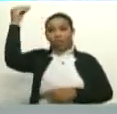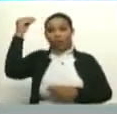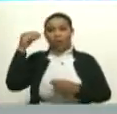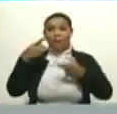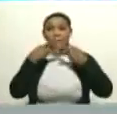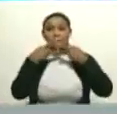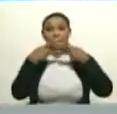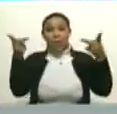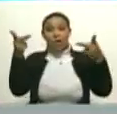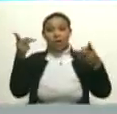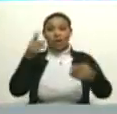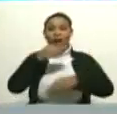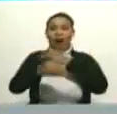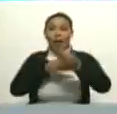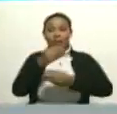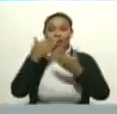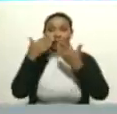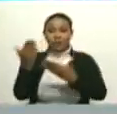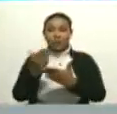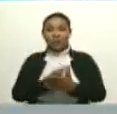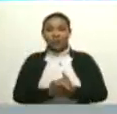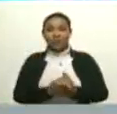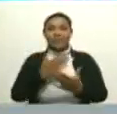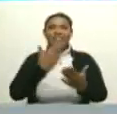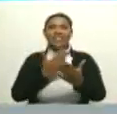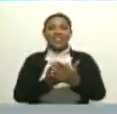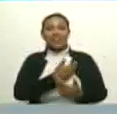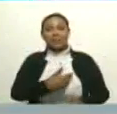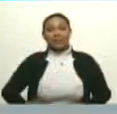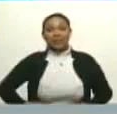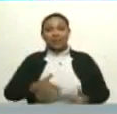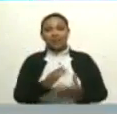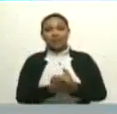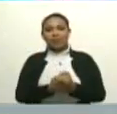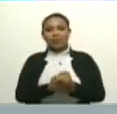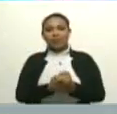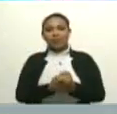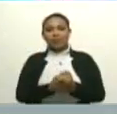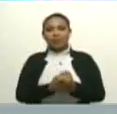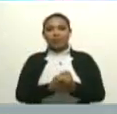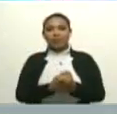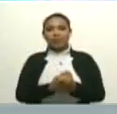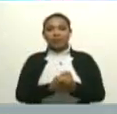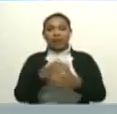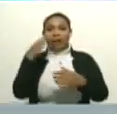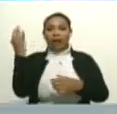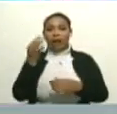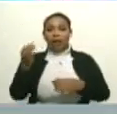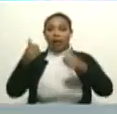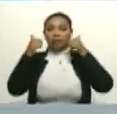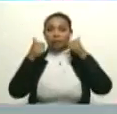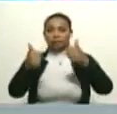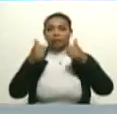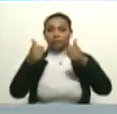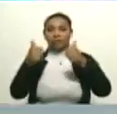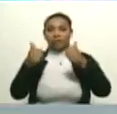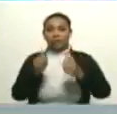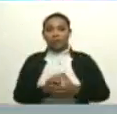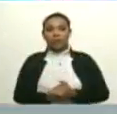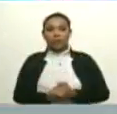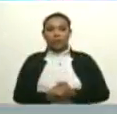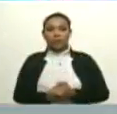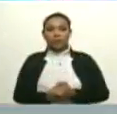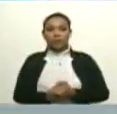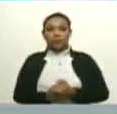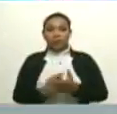¡Públiquese y ejecútese! ¡Gracias, presidente! De verdad que es maravilloso, ¿no? Y